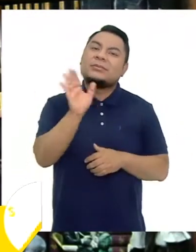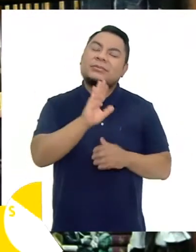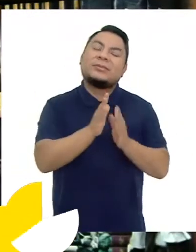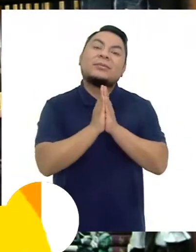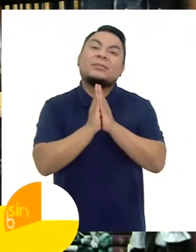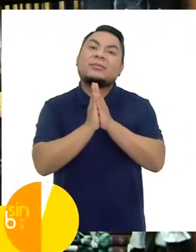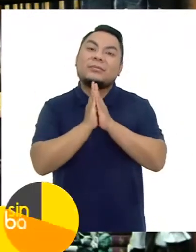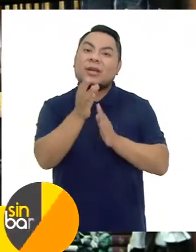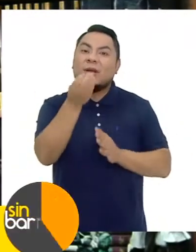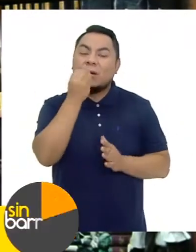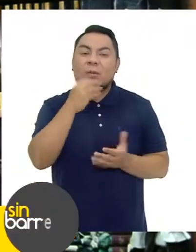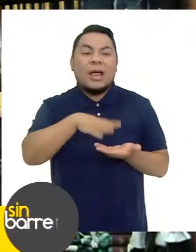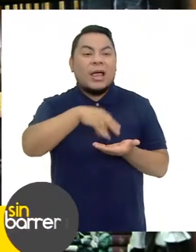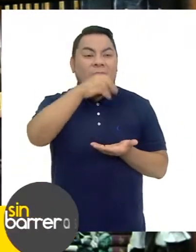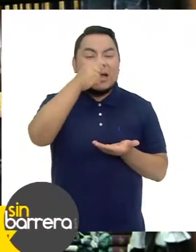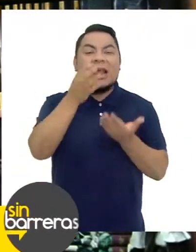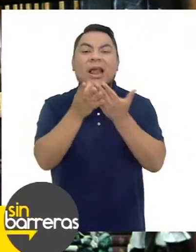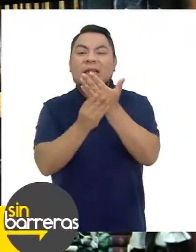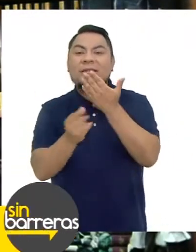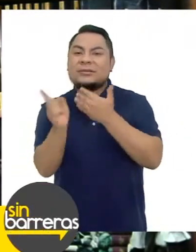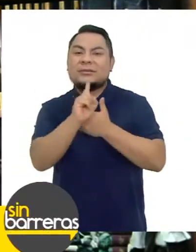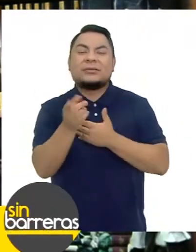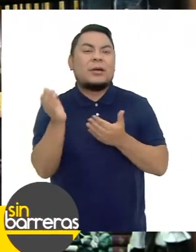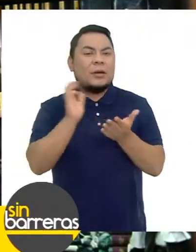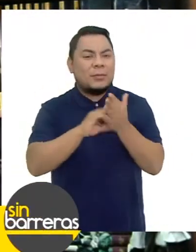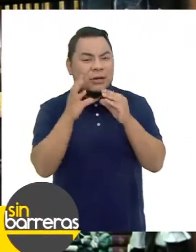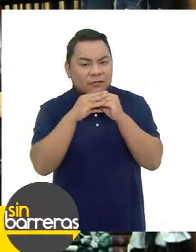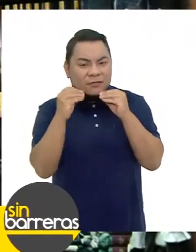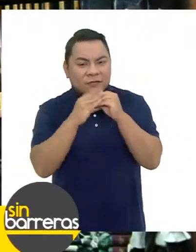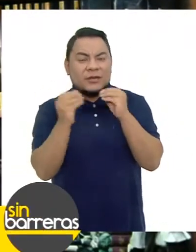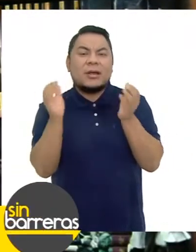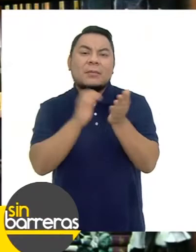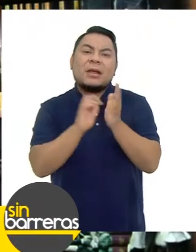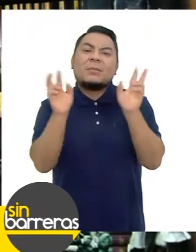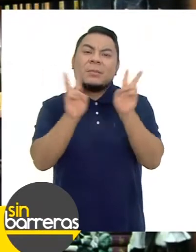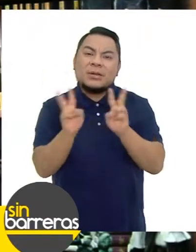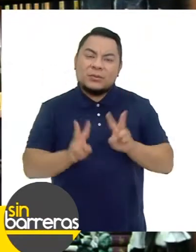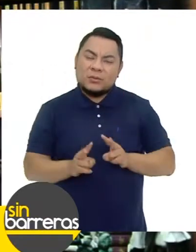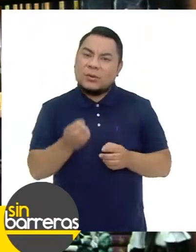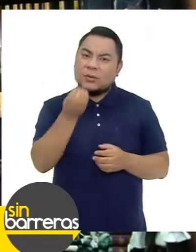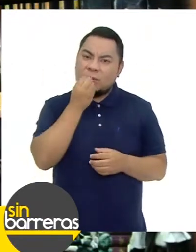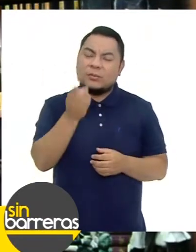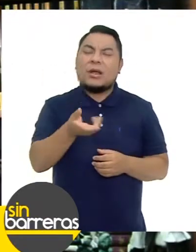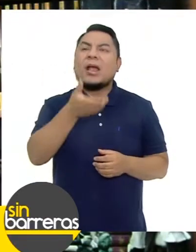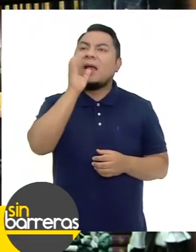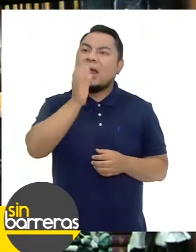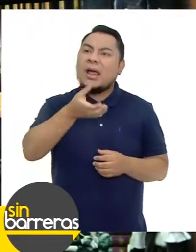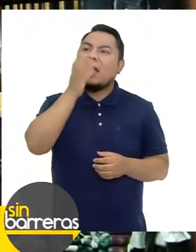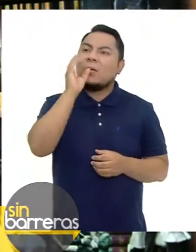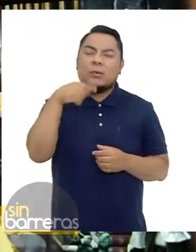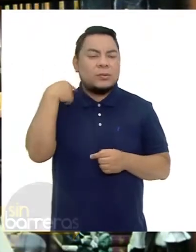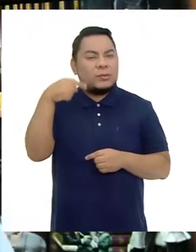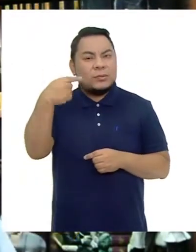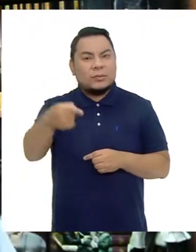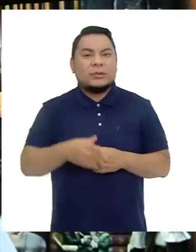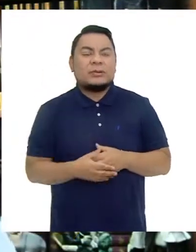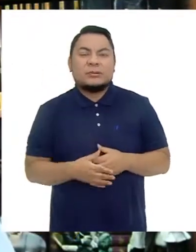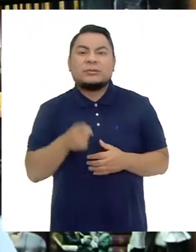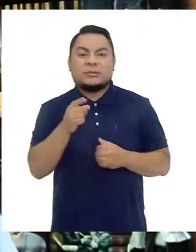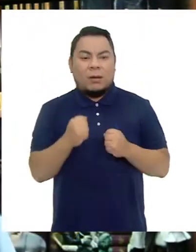No empiecen a comer Muchas harinas Muchas grasas Más frutas Más verduras En la medida de lo posible Líquidos Hidrátense